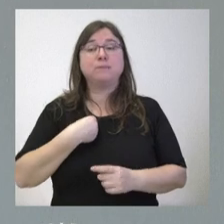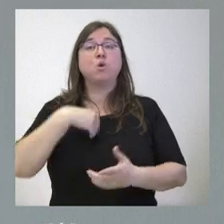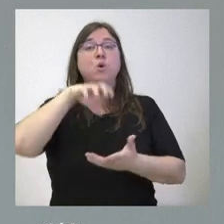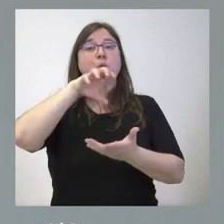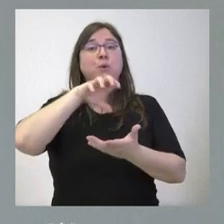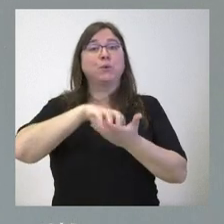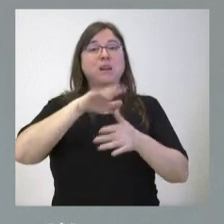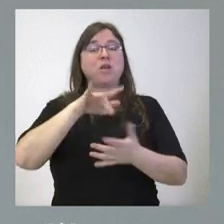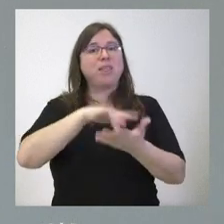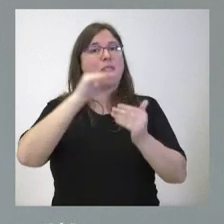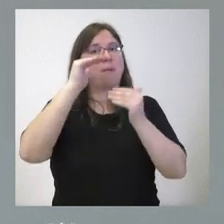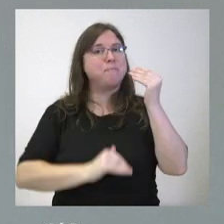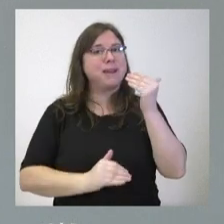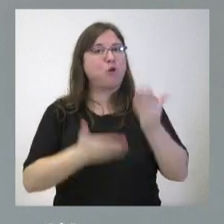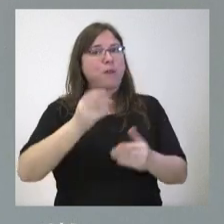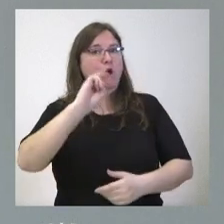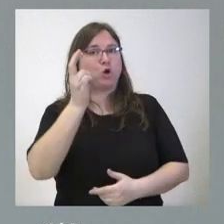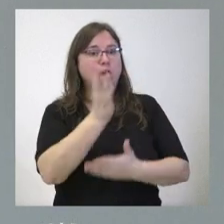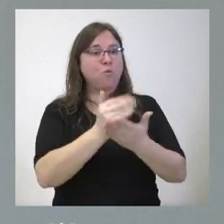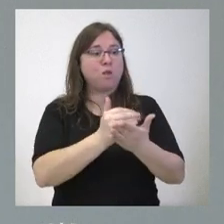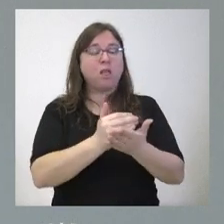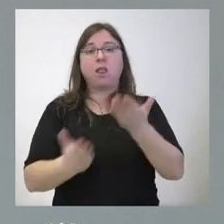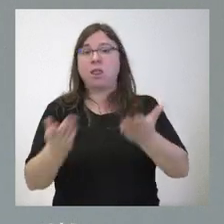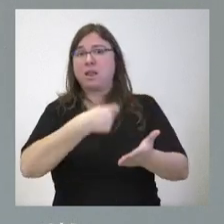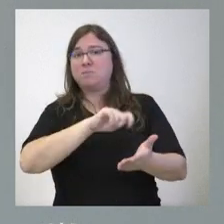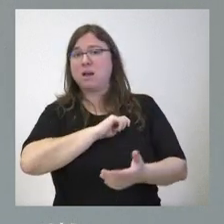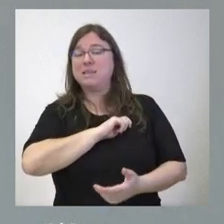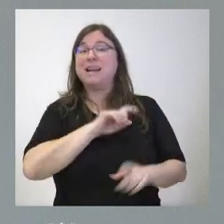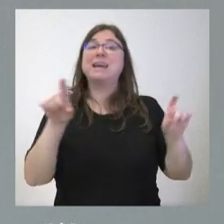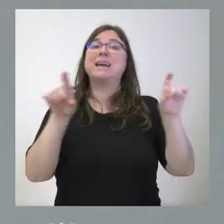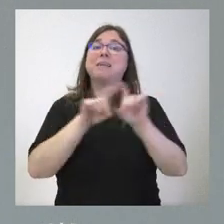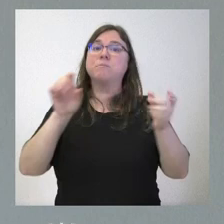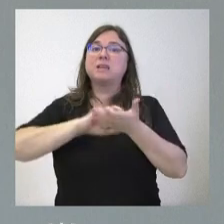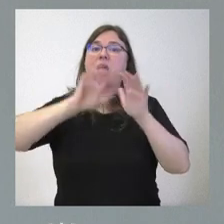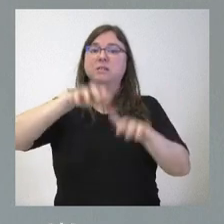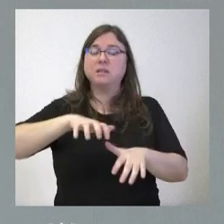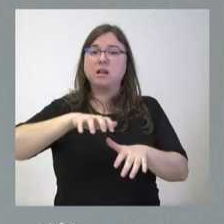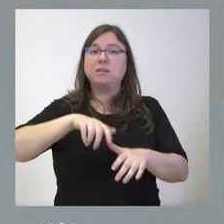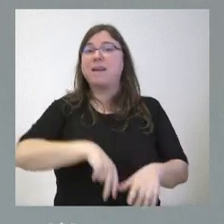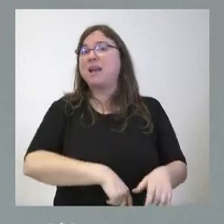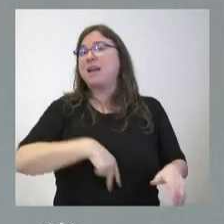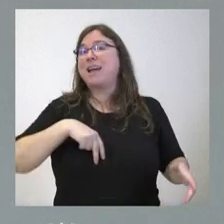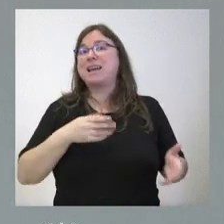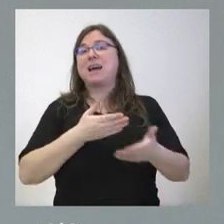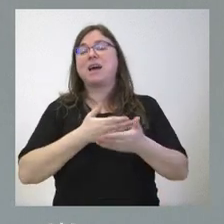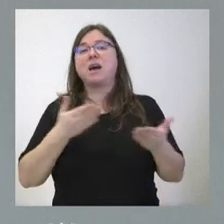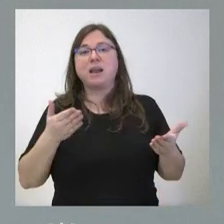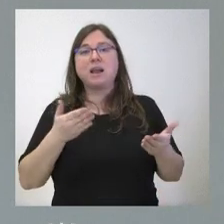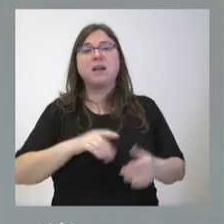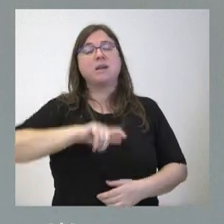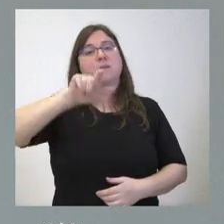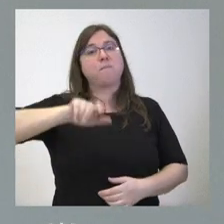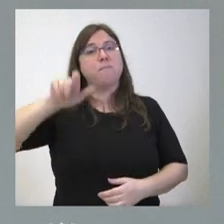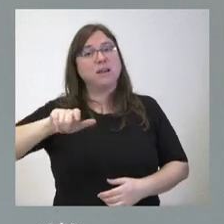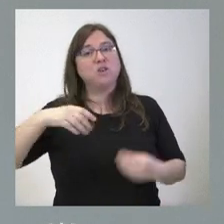deuda que otras comunidades autónomas y menos deuda que la media nacional las empresas de Castilla y León y en general también las personas y